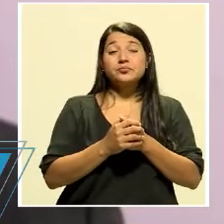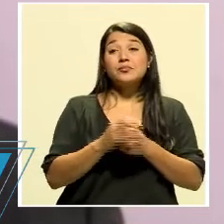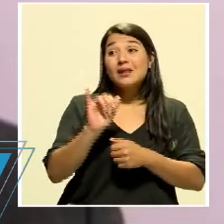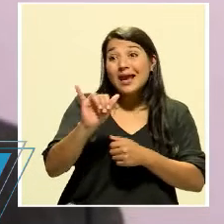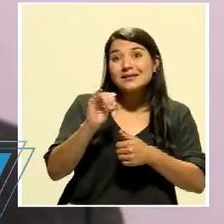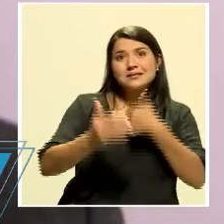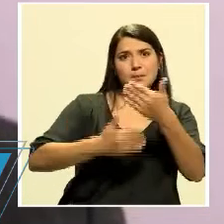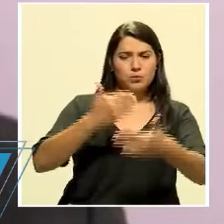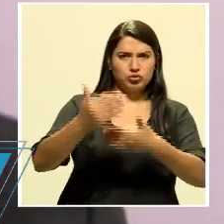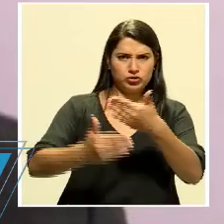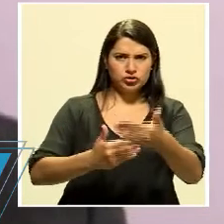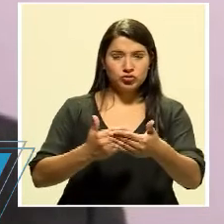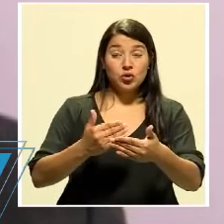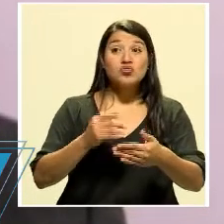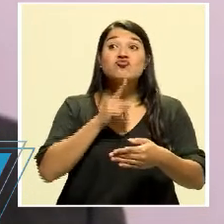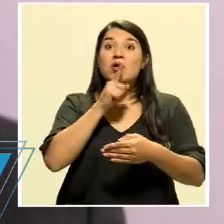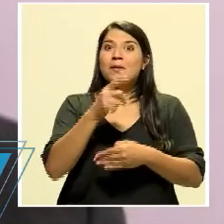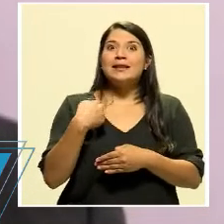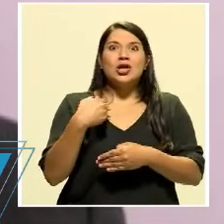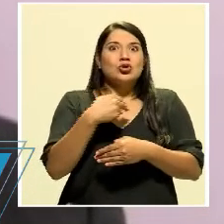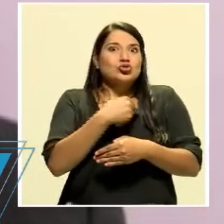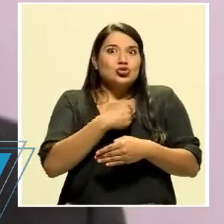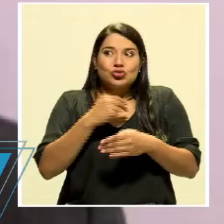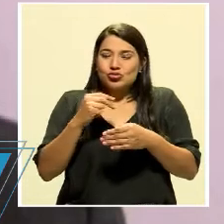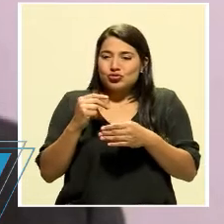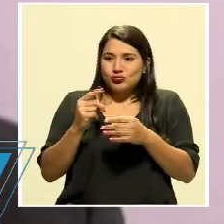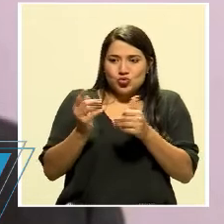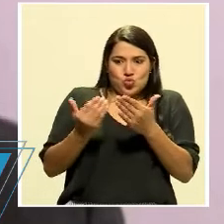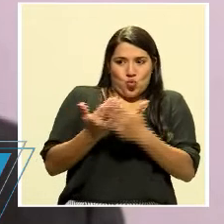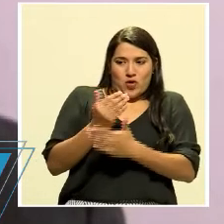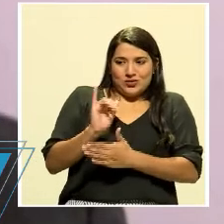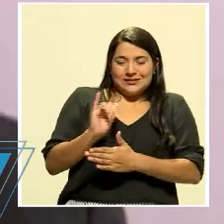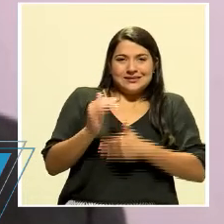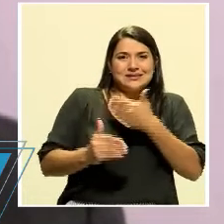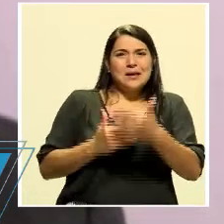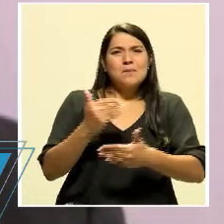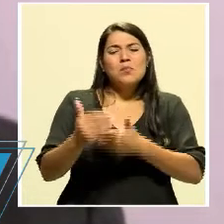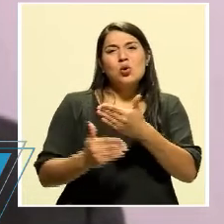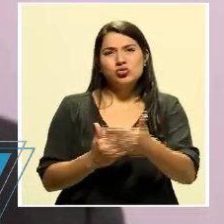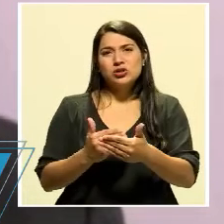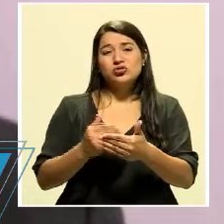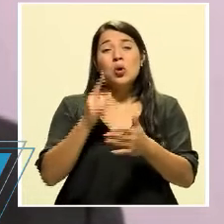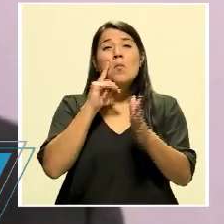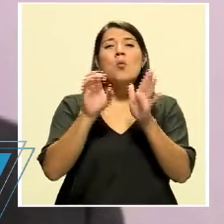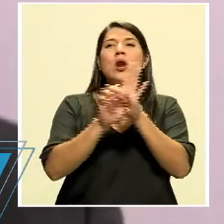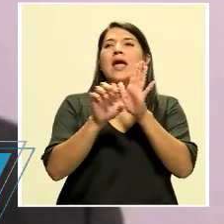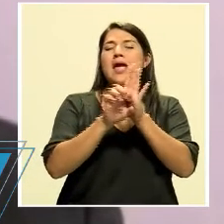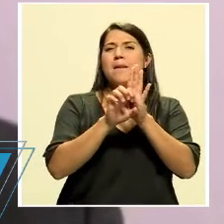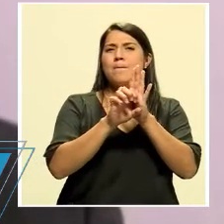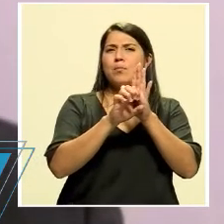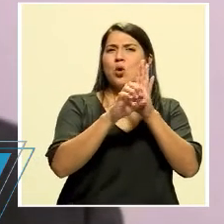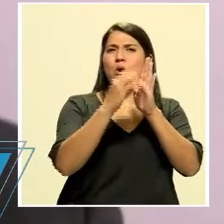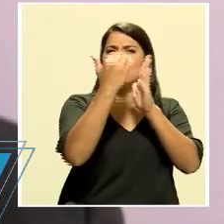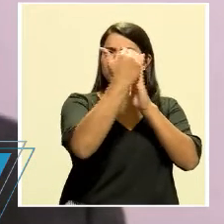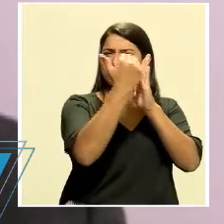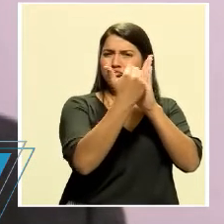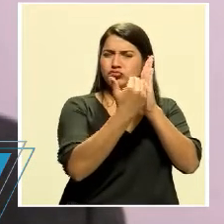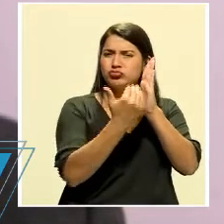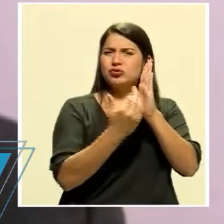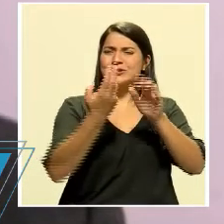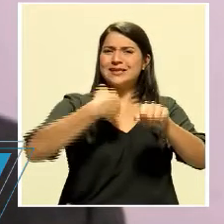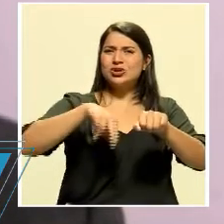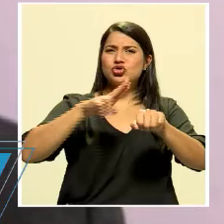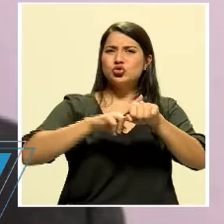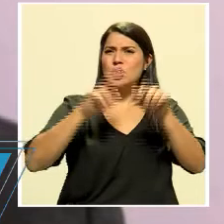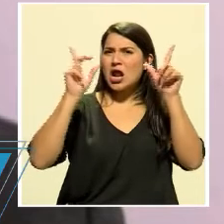sido pioneros en tener, por ejemplo, datos abiertos, la base del Registro Nacional de Tumores ha estado disponible a